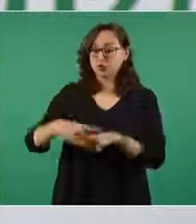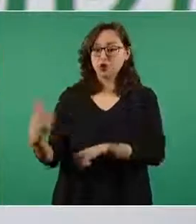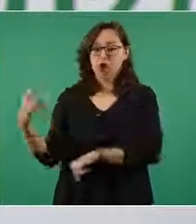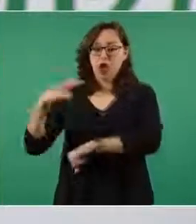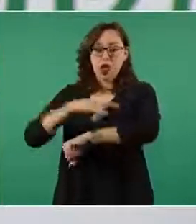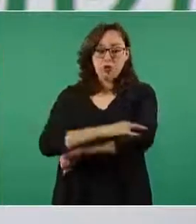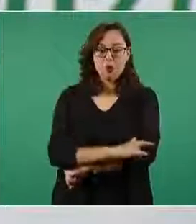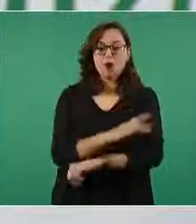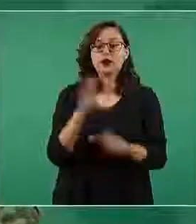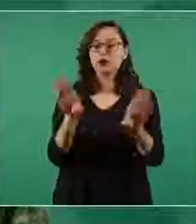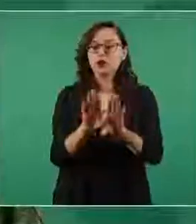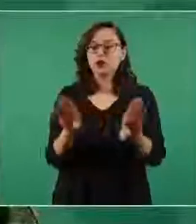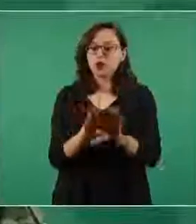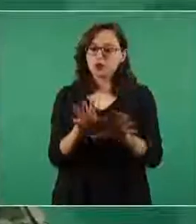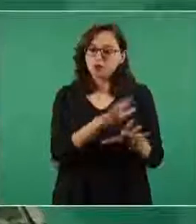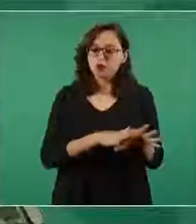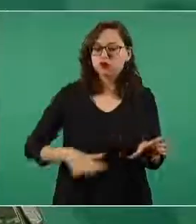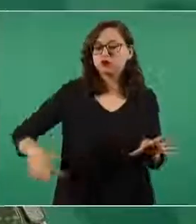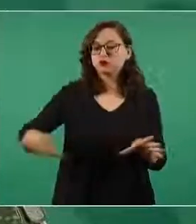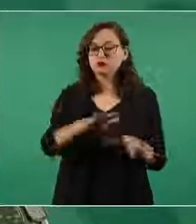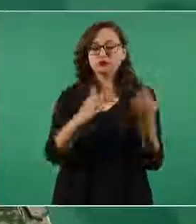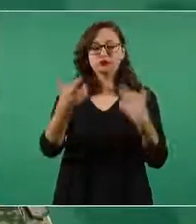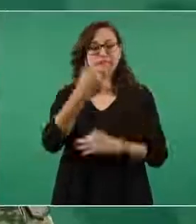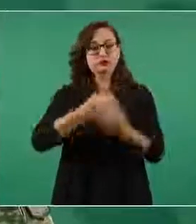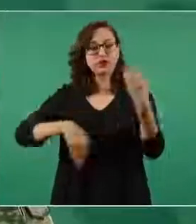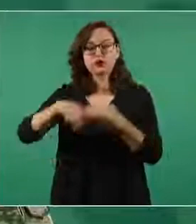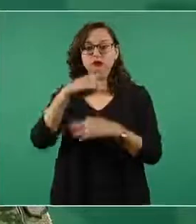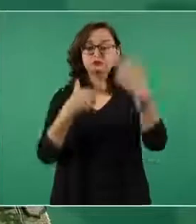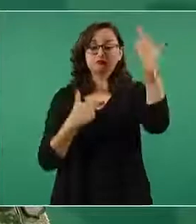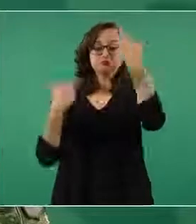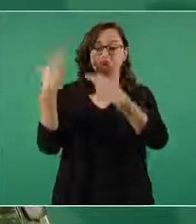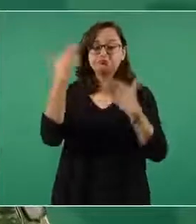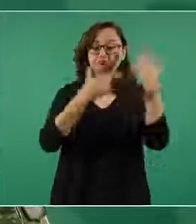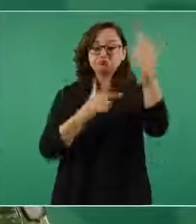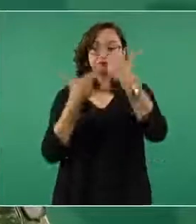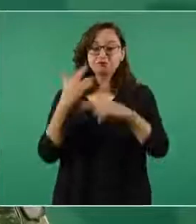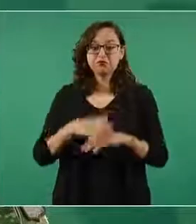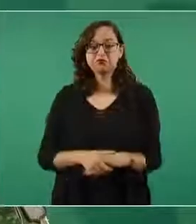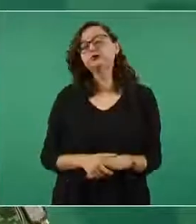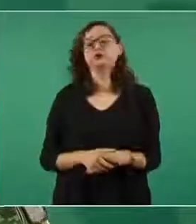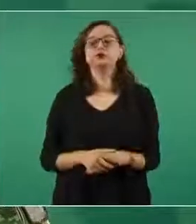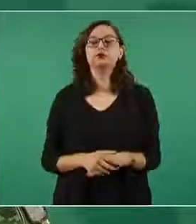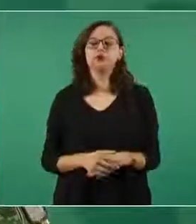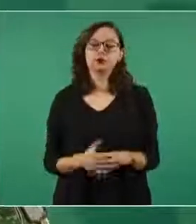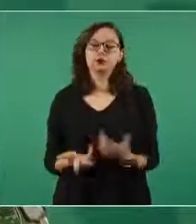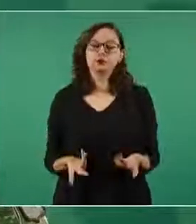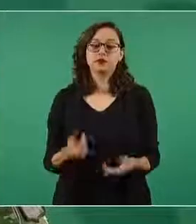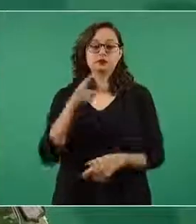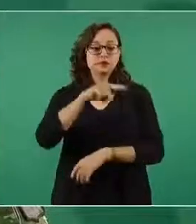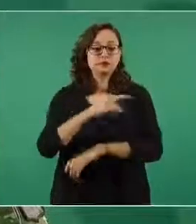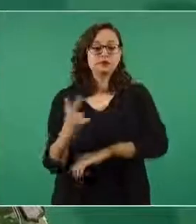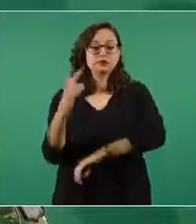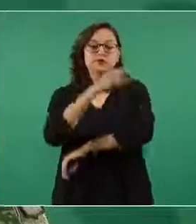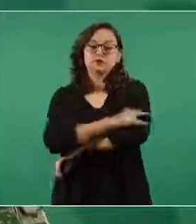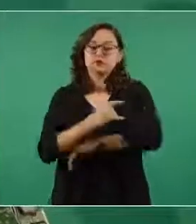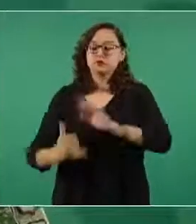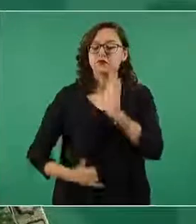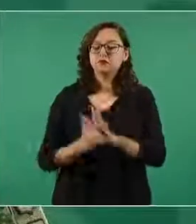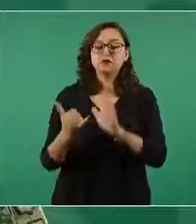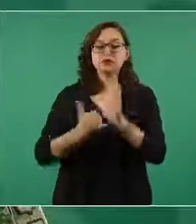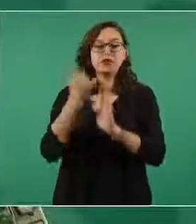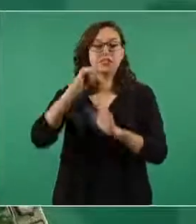propio plan maestro en la superficie nosotros sabemos que el aeropuerto se está construyendo con lo mejor de la tecnología